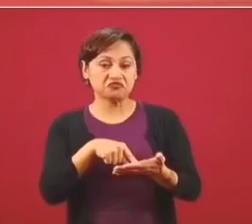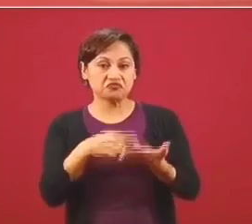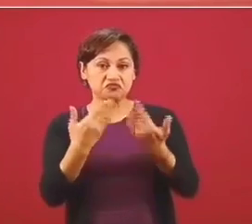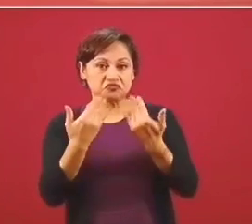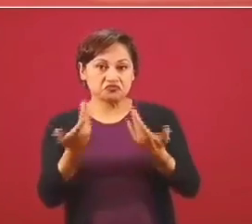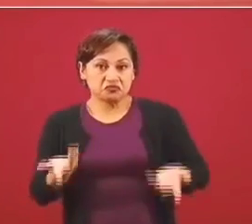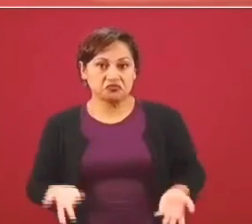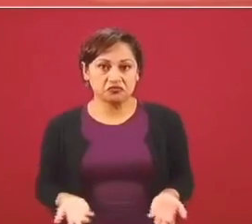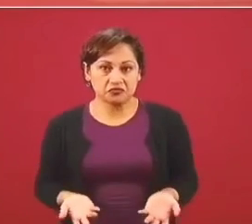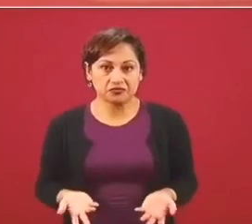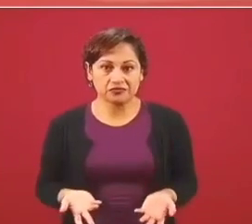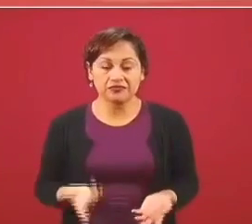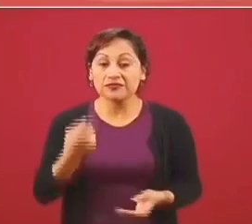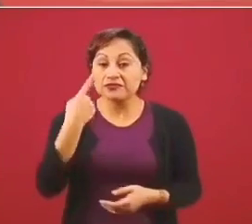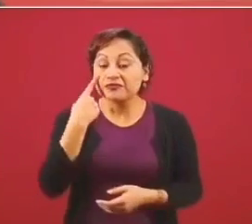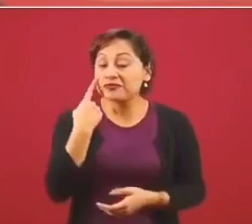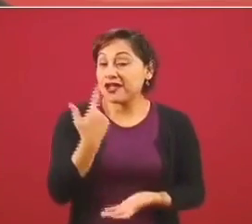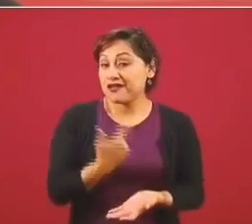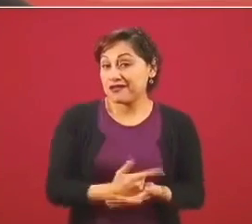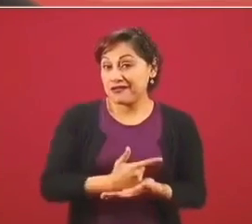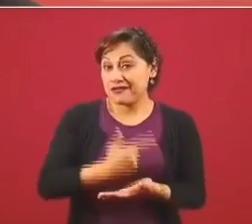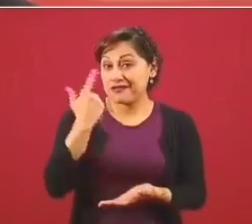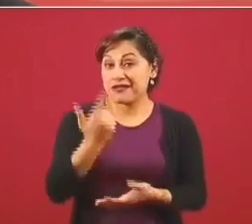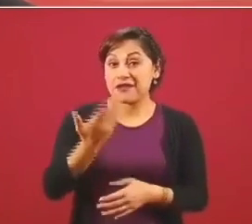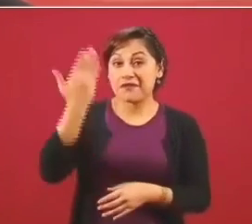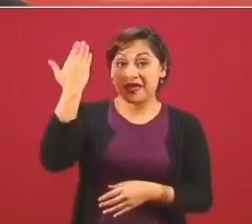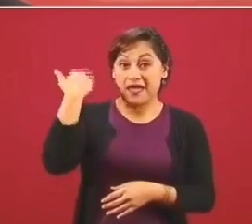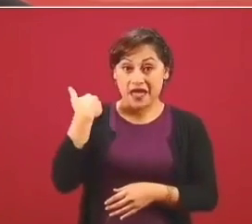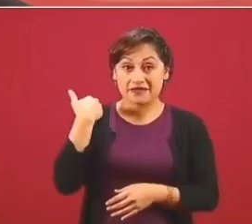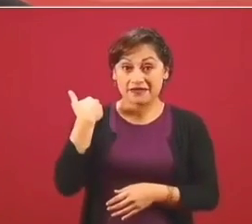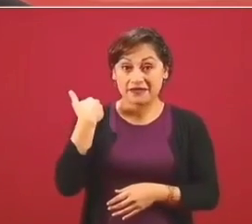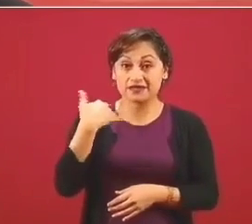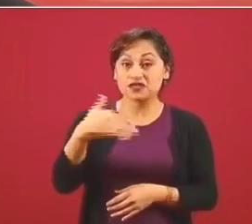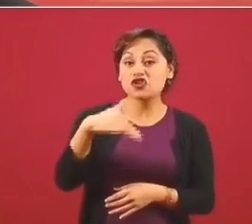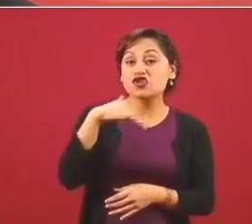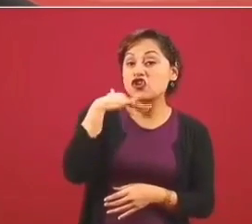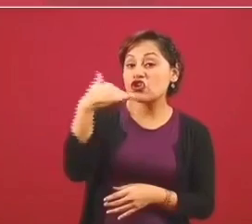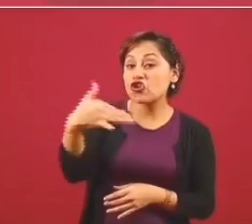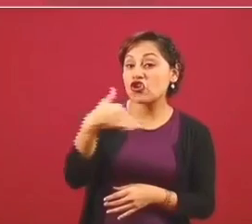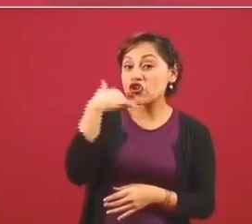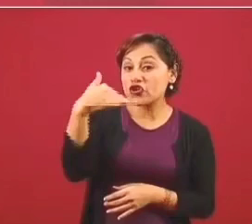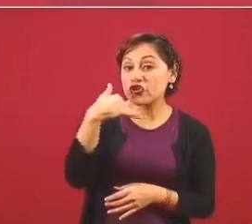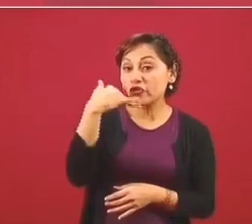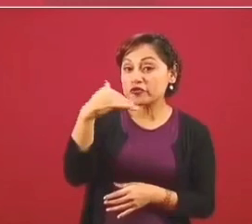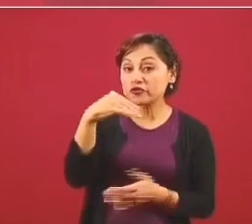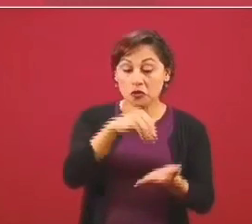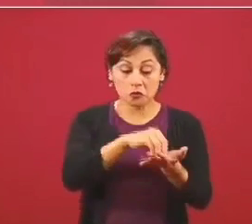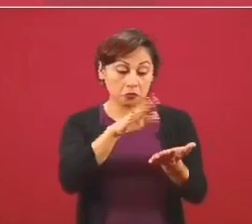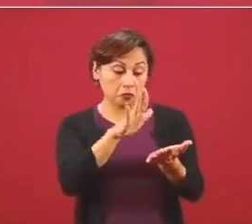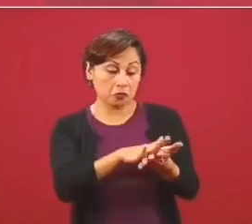tipificada la corrupción como delito grave,